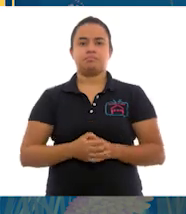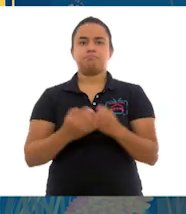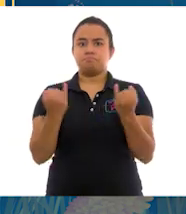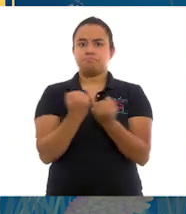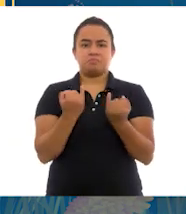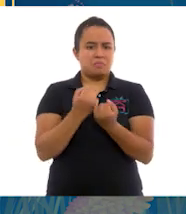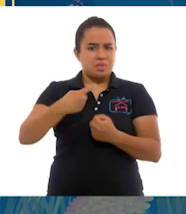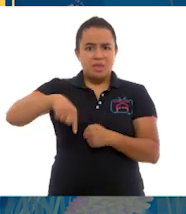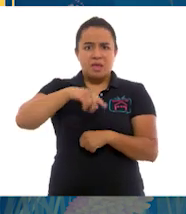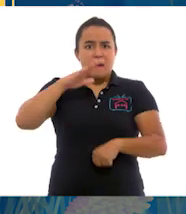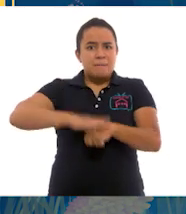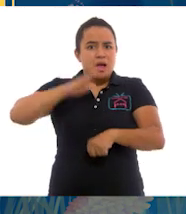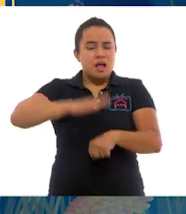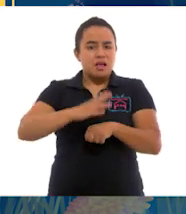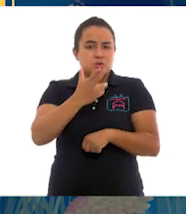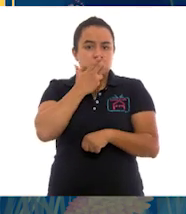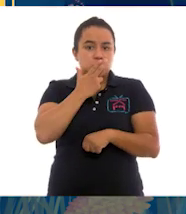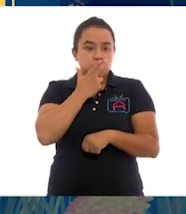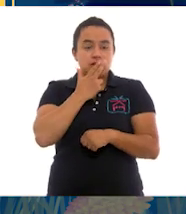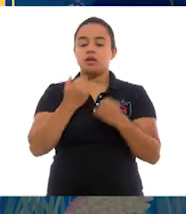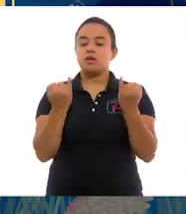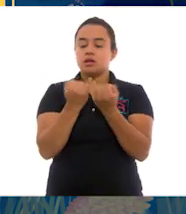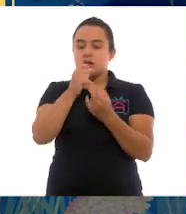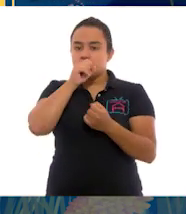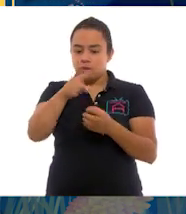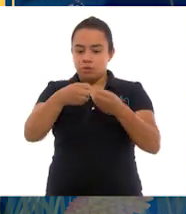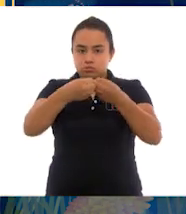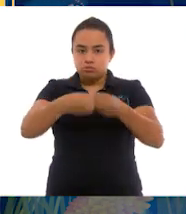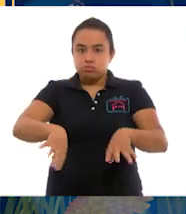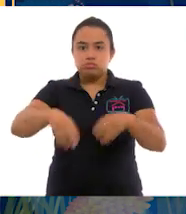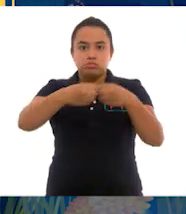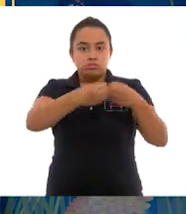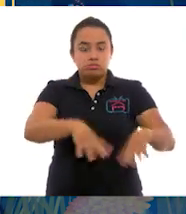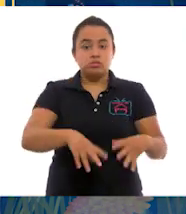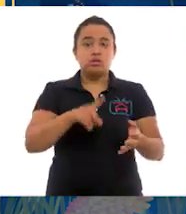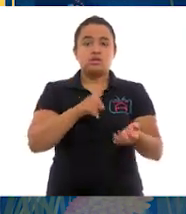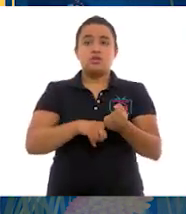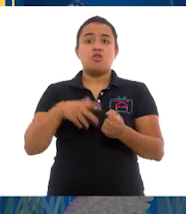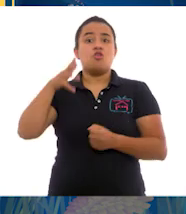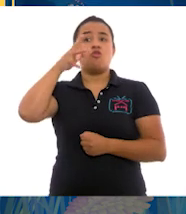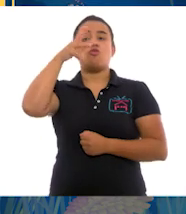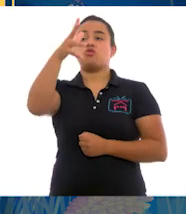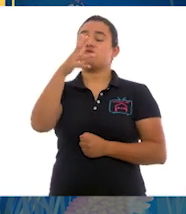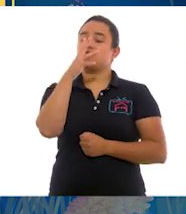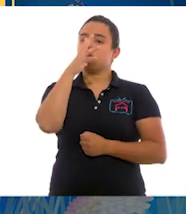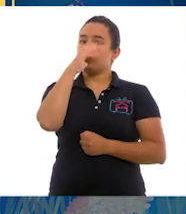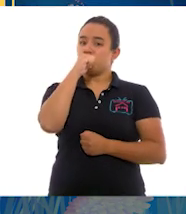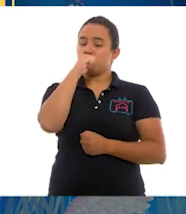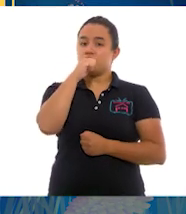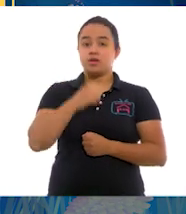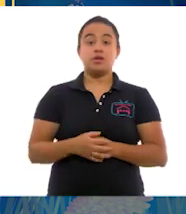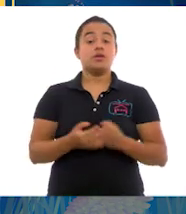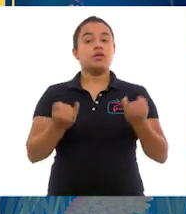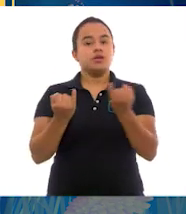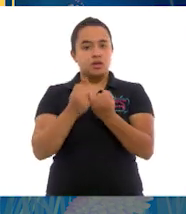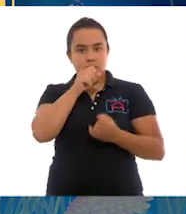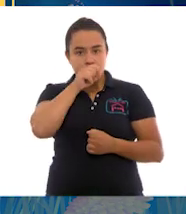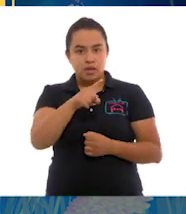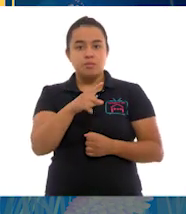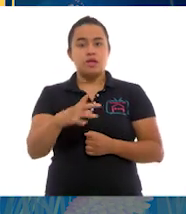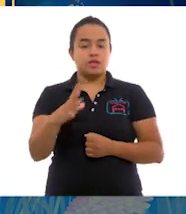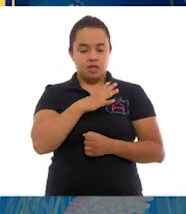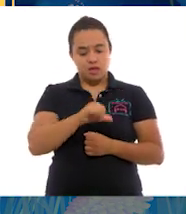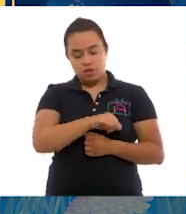de manera excesiva, los recursos se agotan rápidamente, dejándonos sin nada en un futuro cercano. Y también generamos